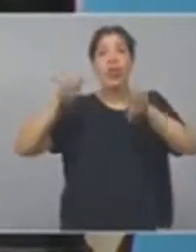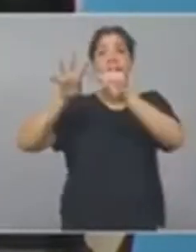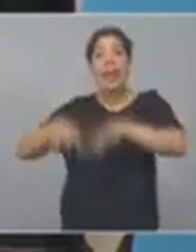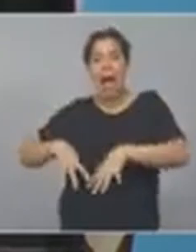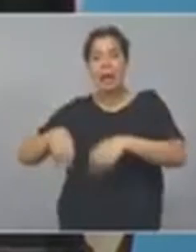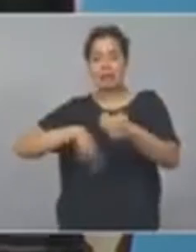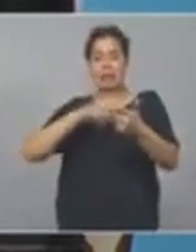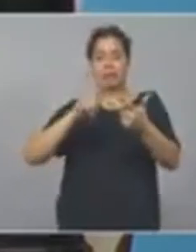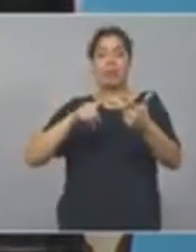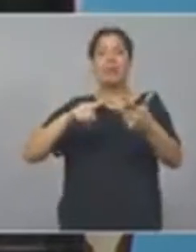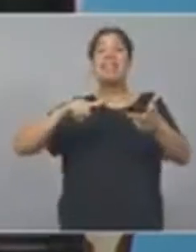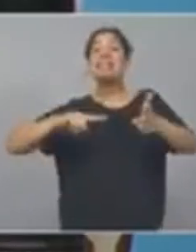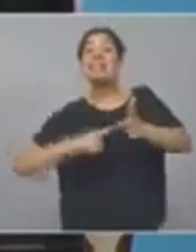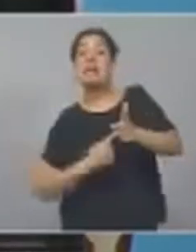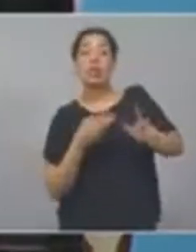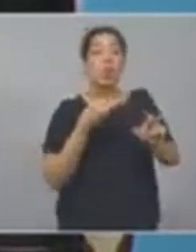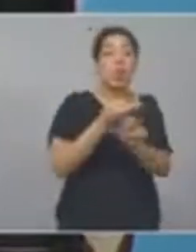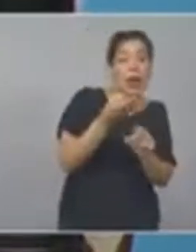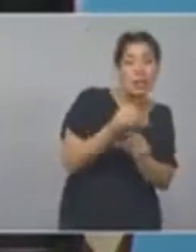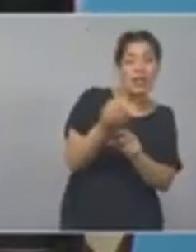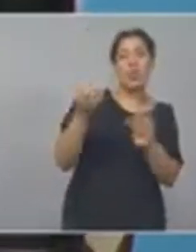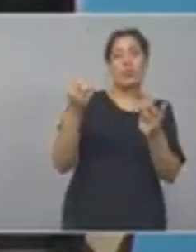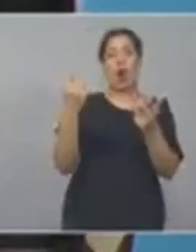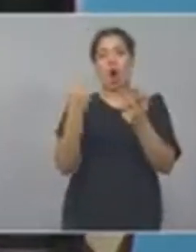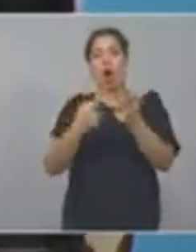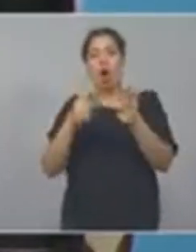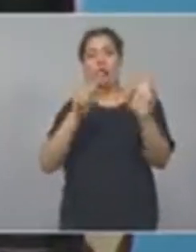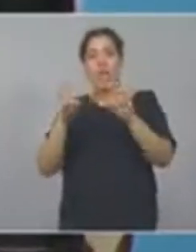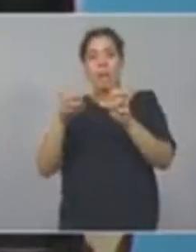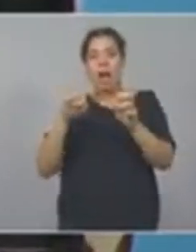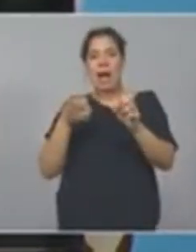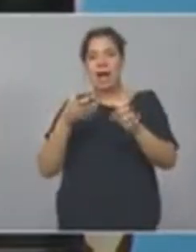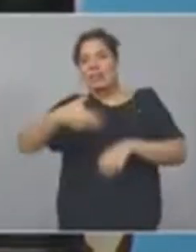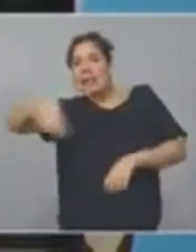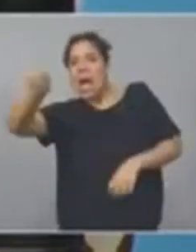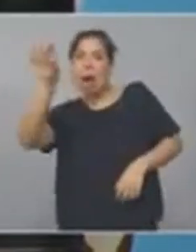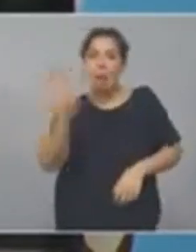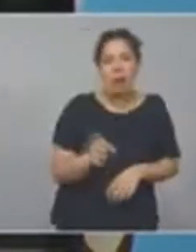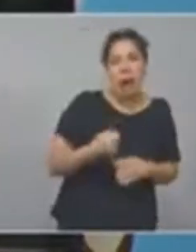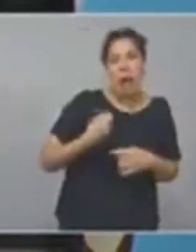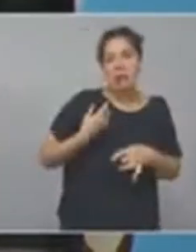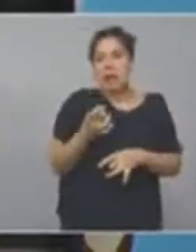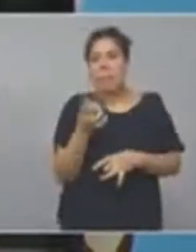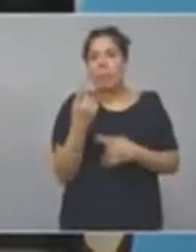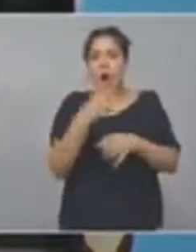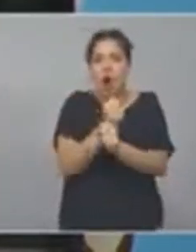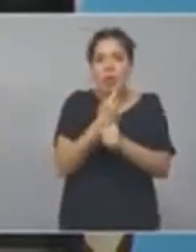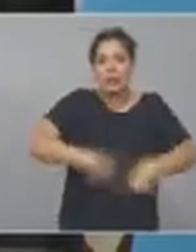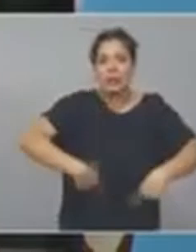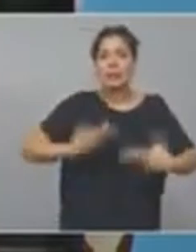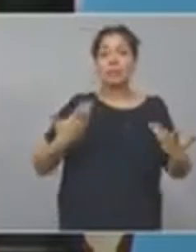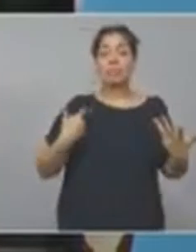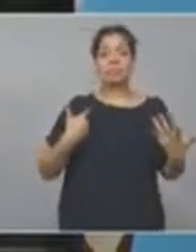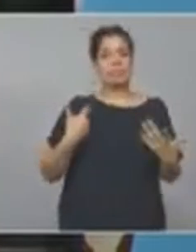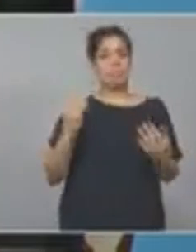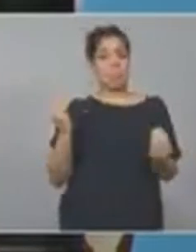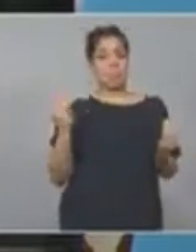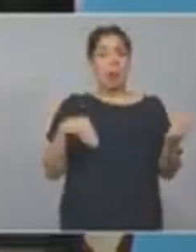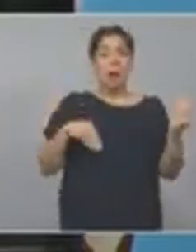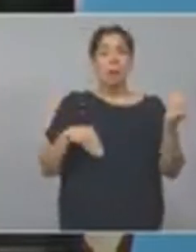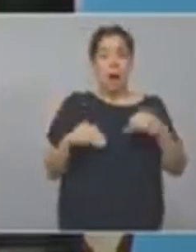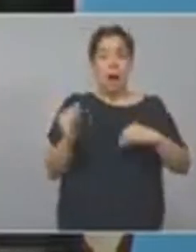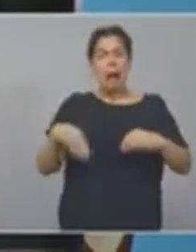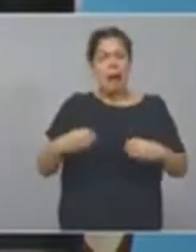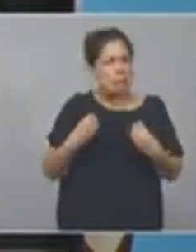transporte, y esto sin contar una deuda inmensa en las obras que interrumpió, que no son